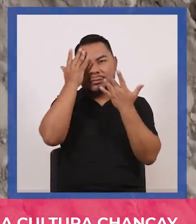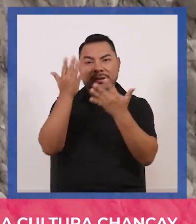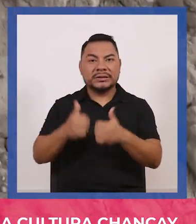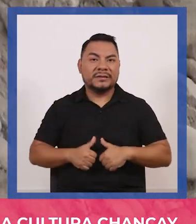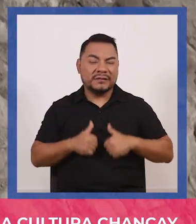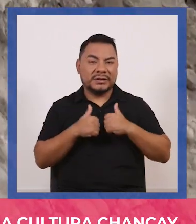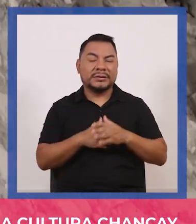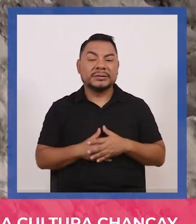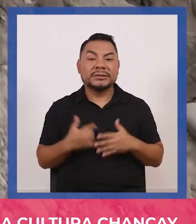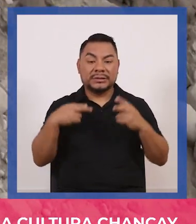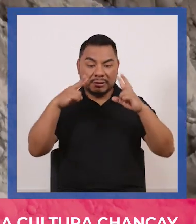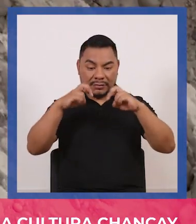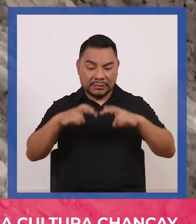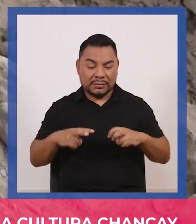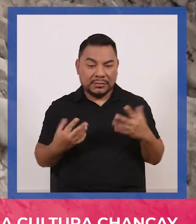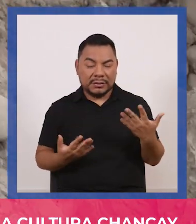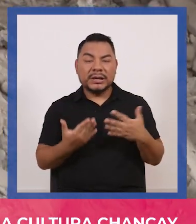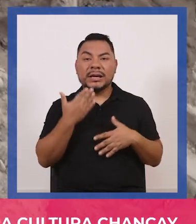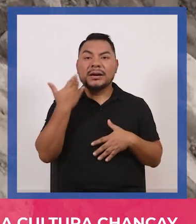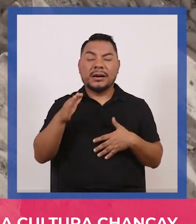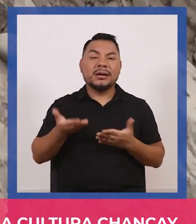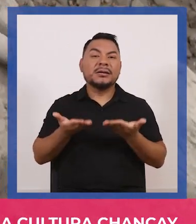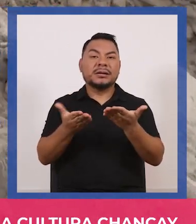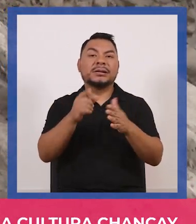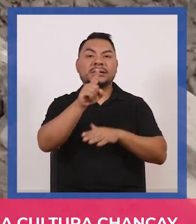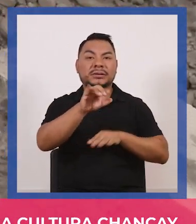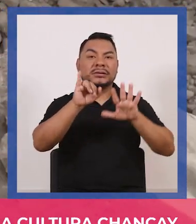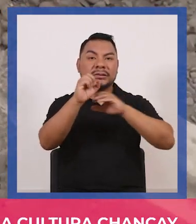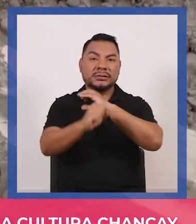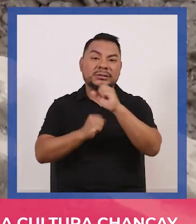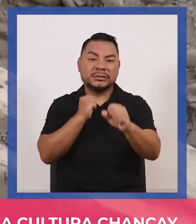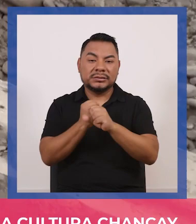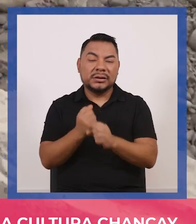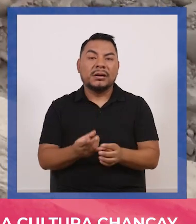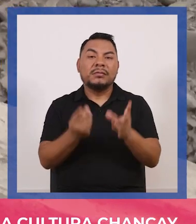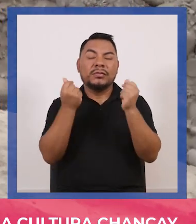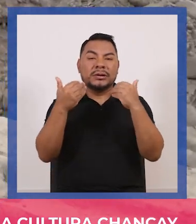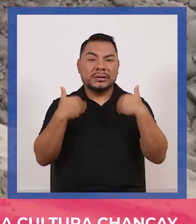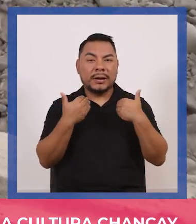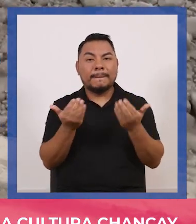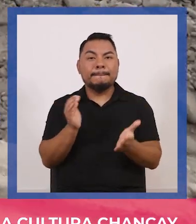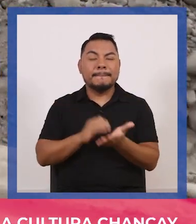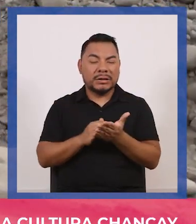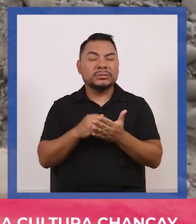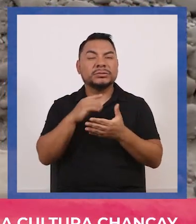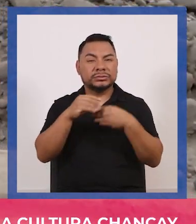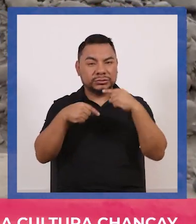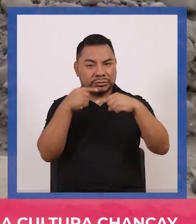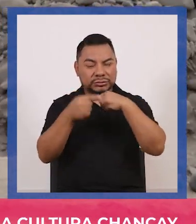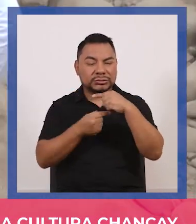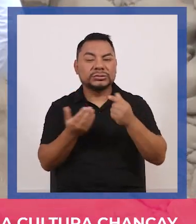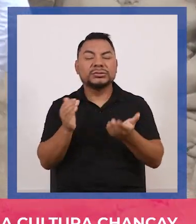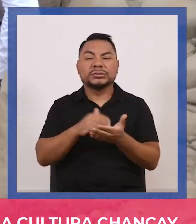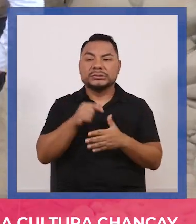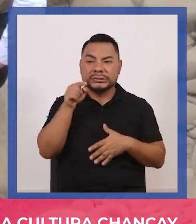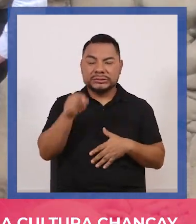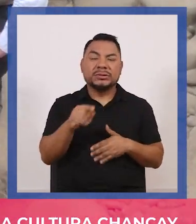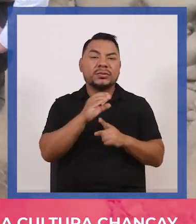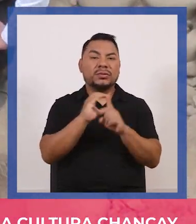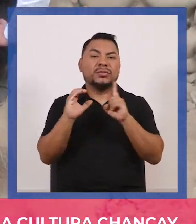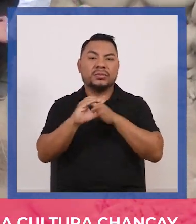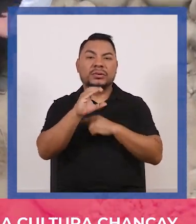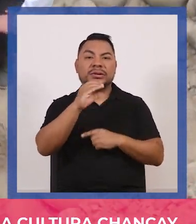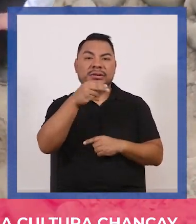las investigaciones que llevan 16 años pronto tendrán más novedades sobre la milenaria